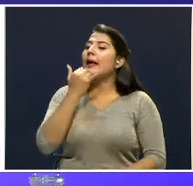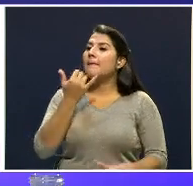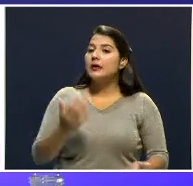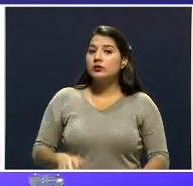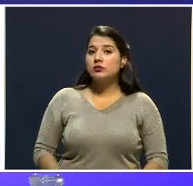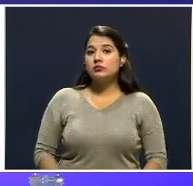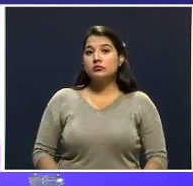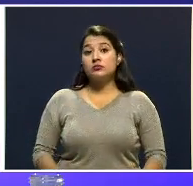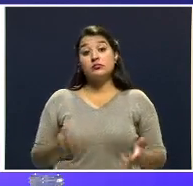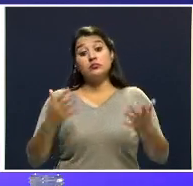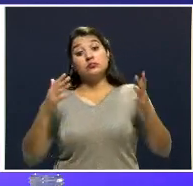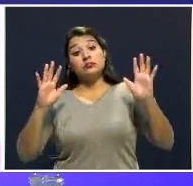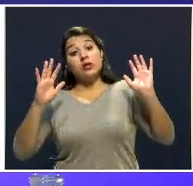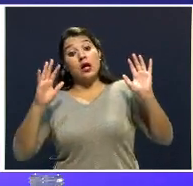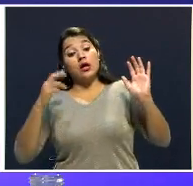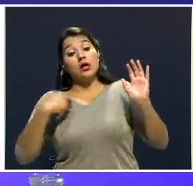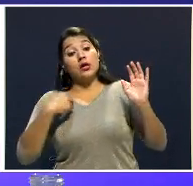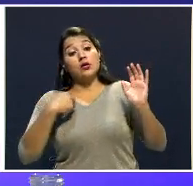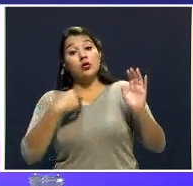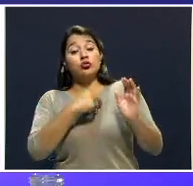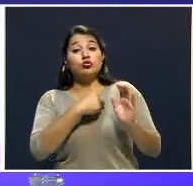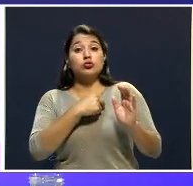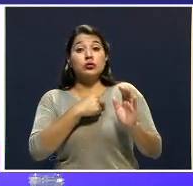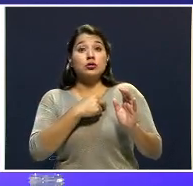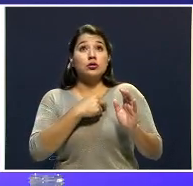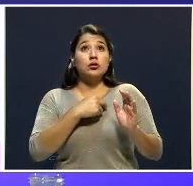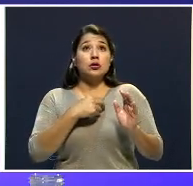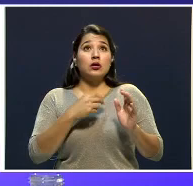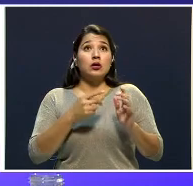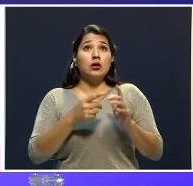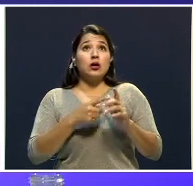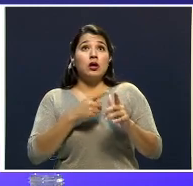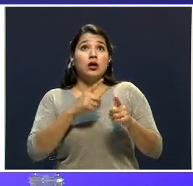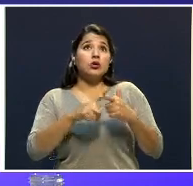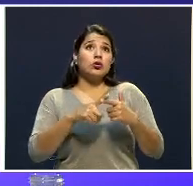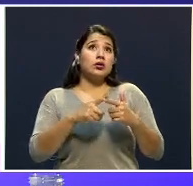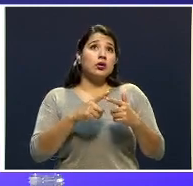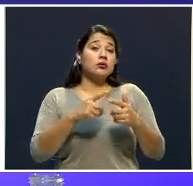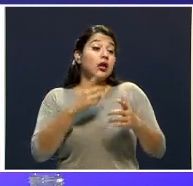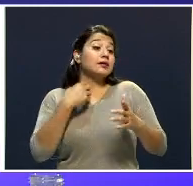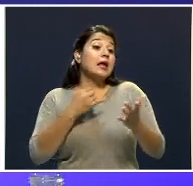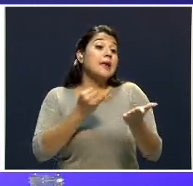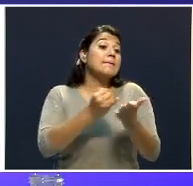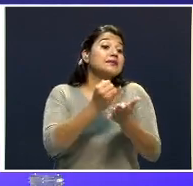lo que estábamos investigando era un homicidio y que eso era un abuso sexual y que entonces él no lo toma en cuenta.